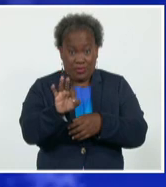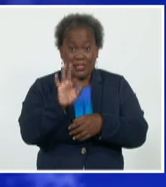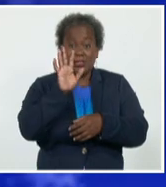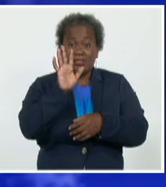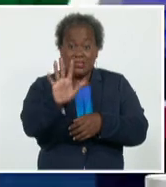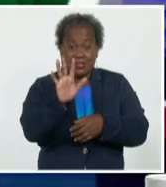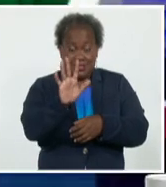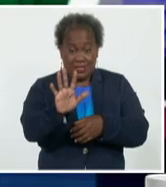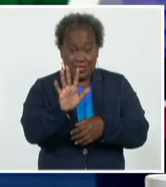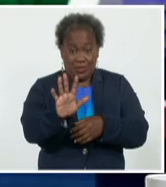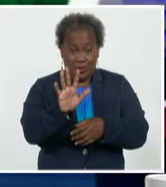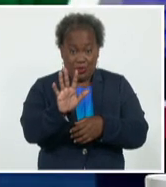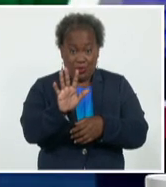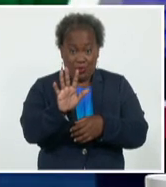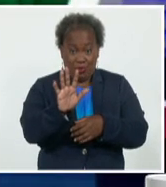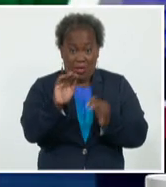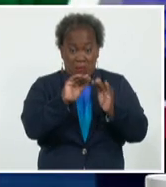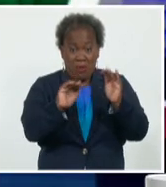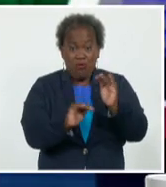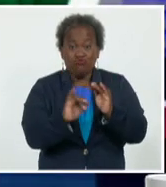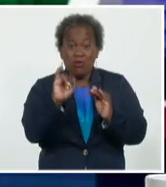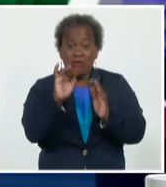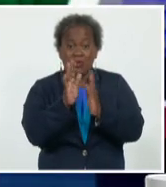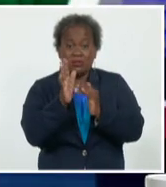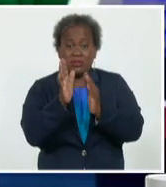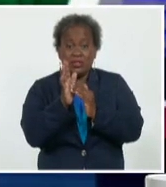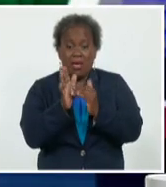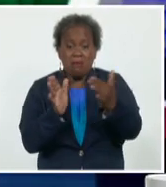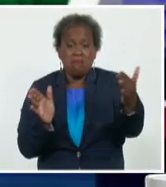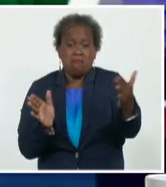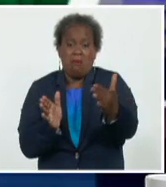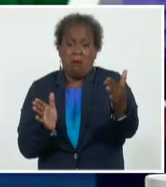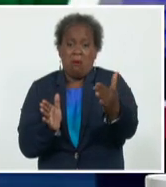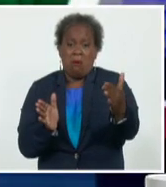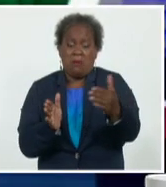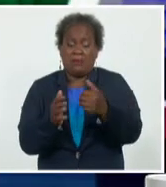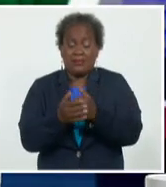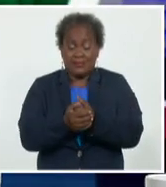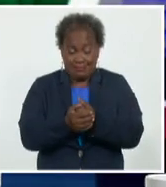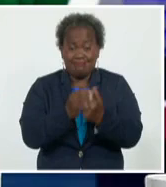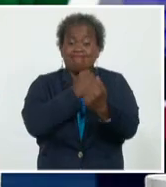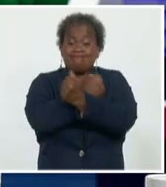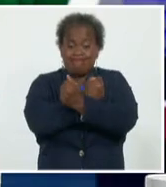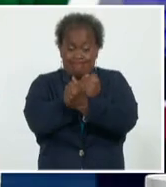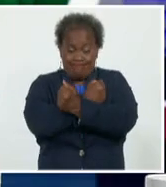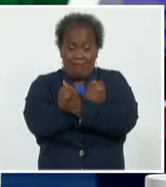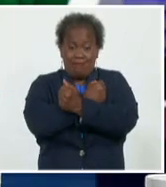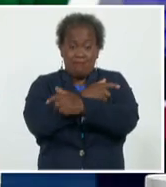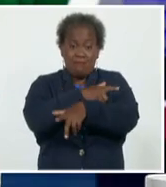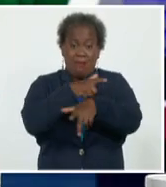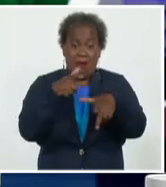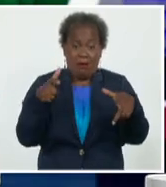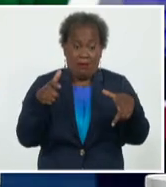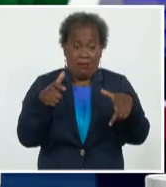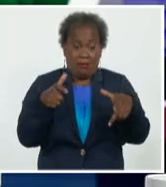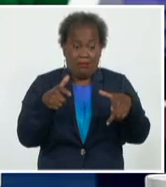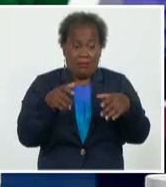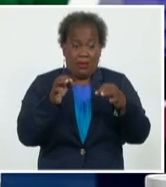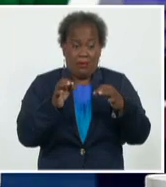son menores de 6 meses. Todavía mucho más riesgo. Realmente que